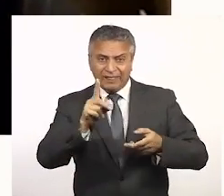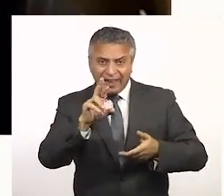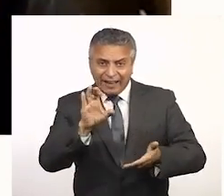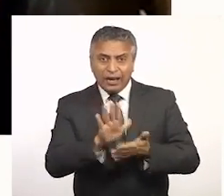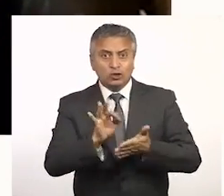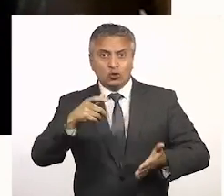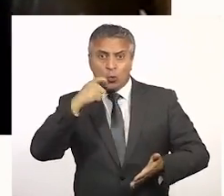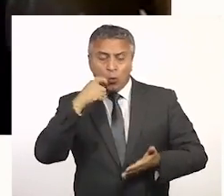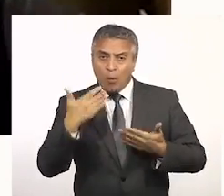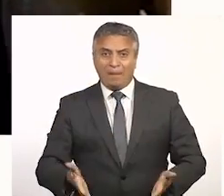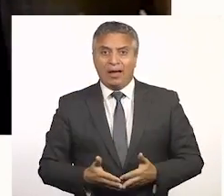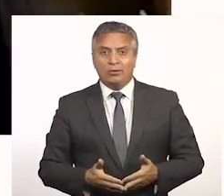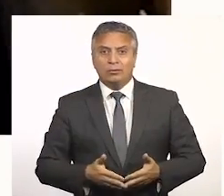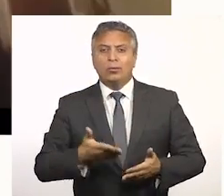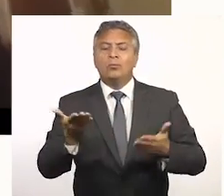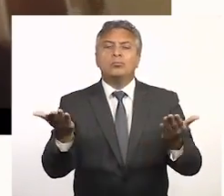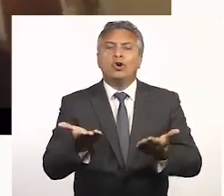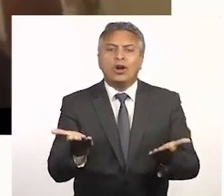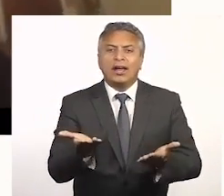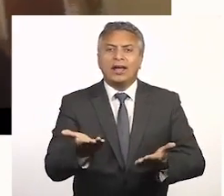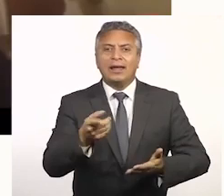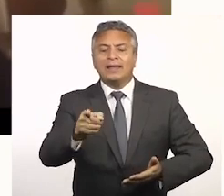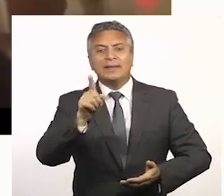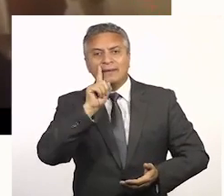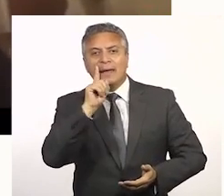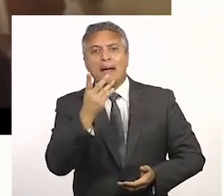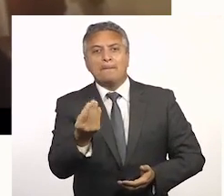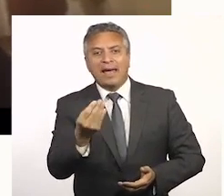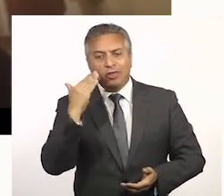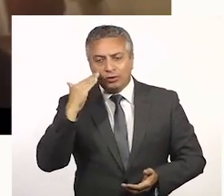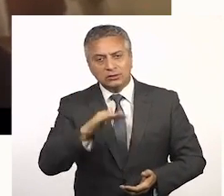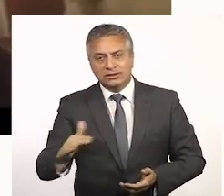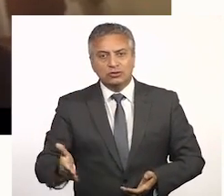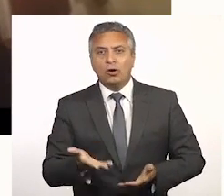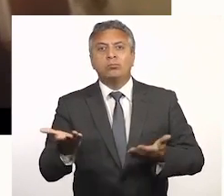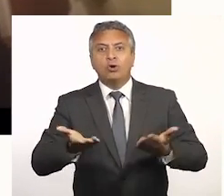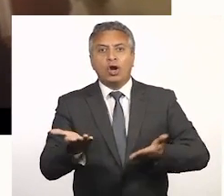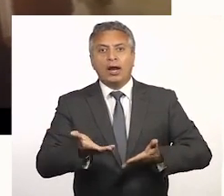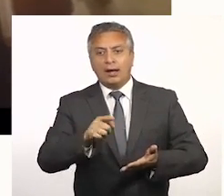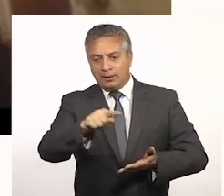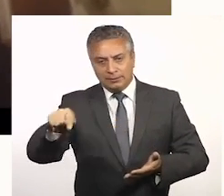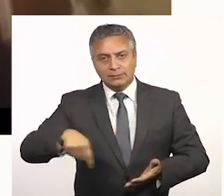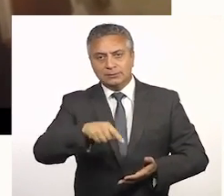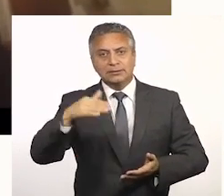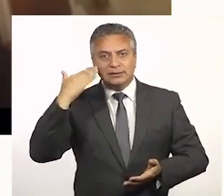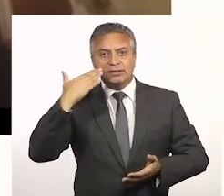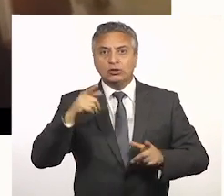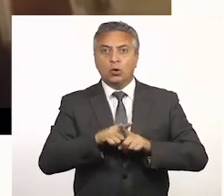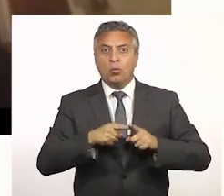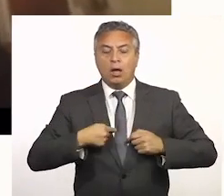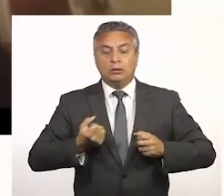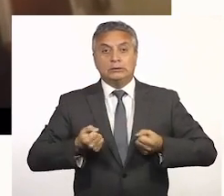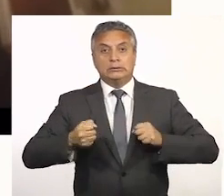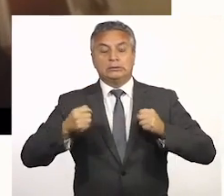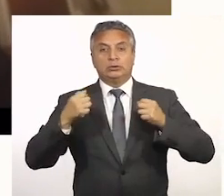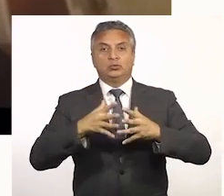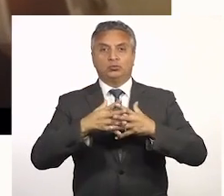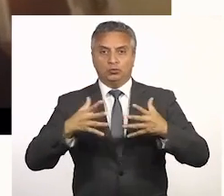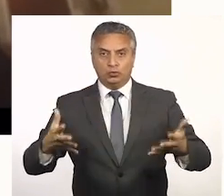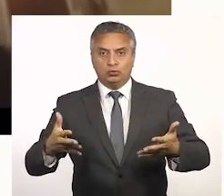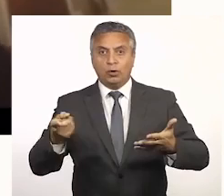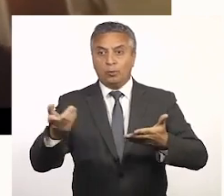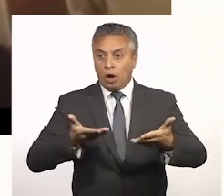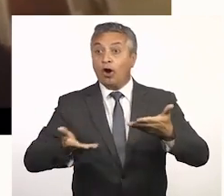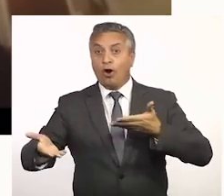prohibido porque es un derecho humano. ¿a qué le tienen miedo los niños? ¿A qué está provocando en los niños en este momento una